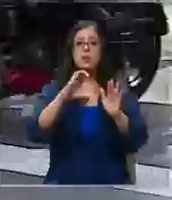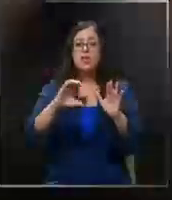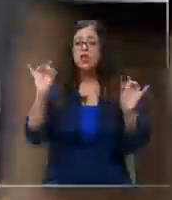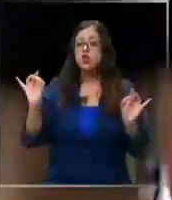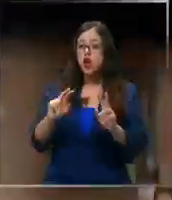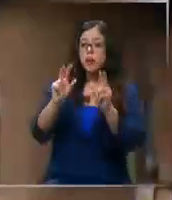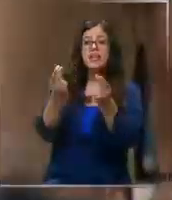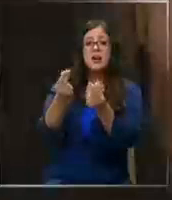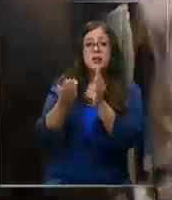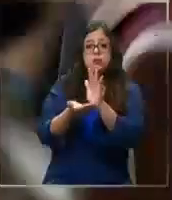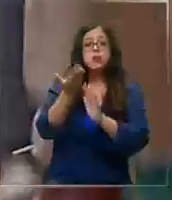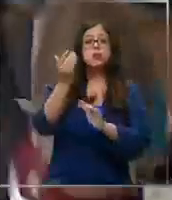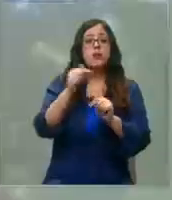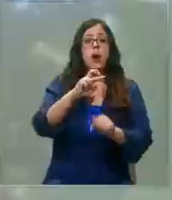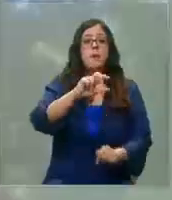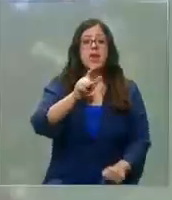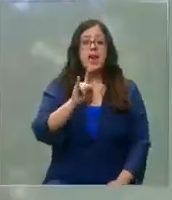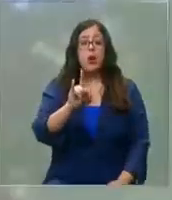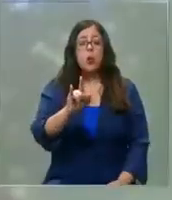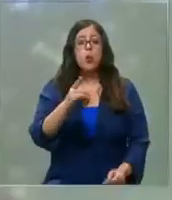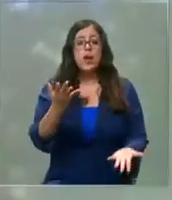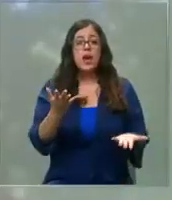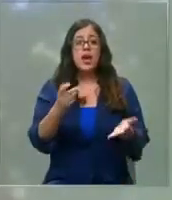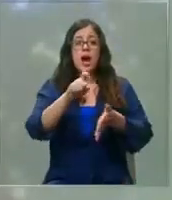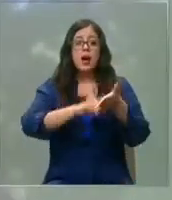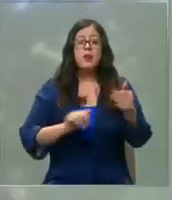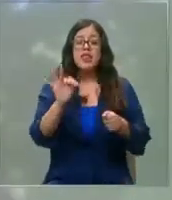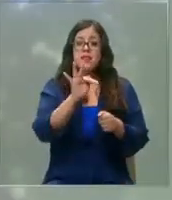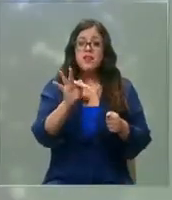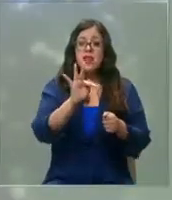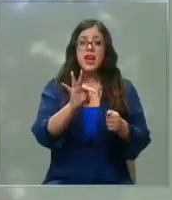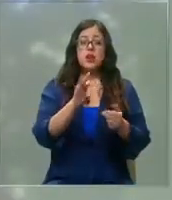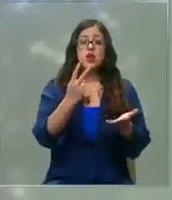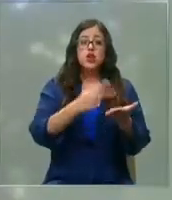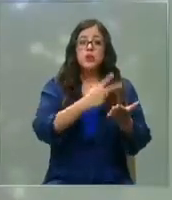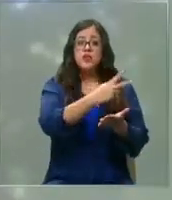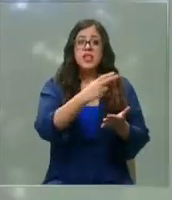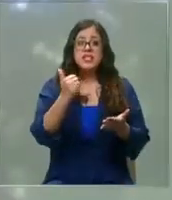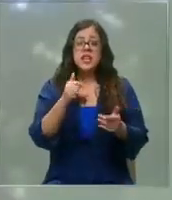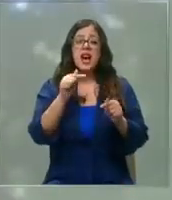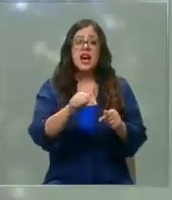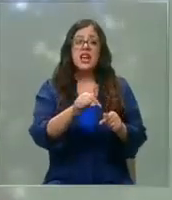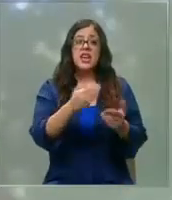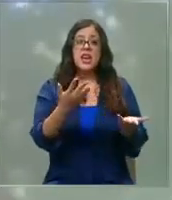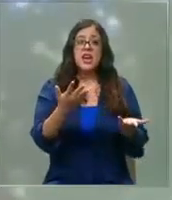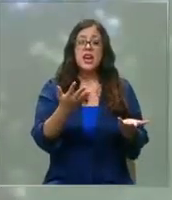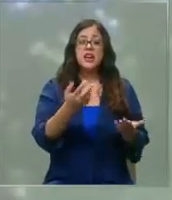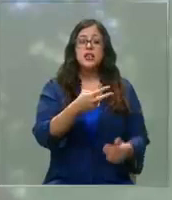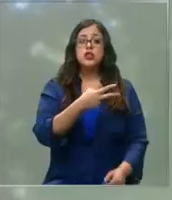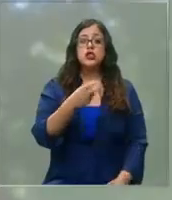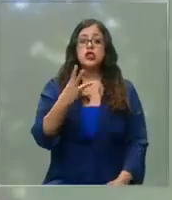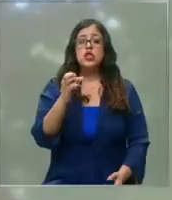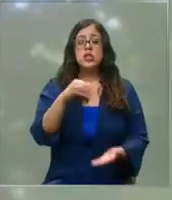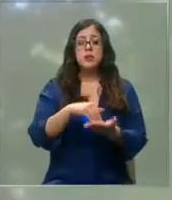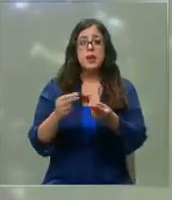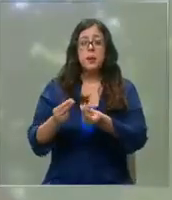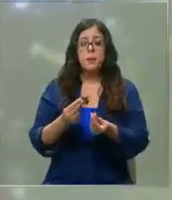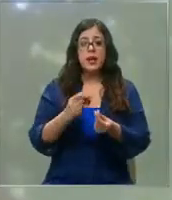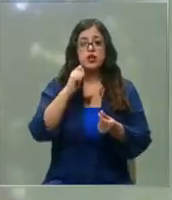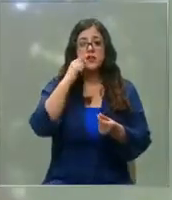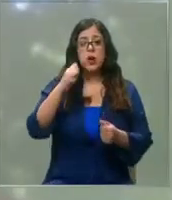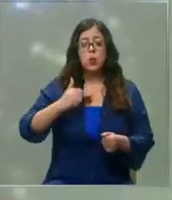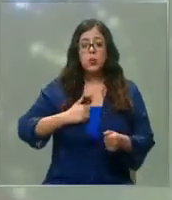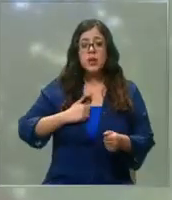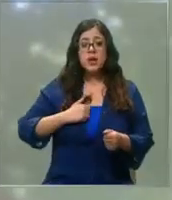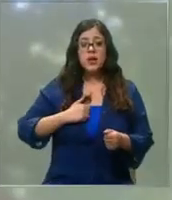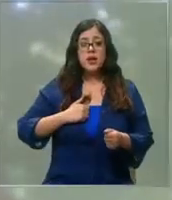inflación, la PGU llegaría en febrero del 2026 a un monto de 230.000 pesos. Eso significa que cumplir